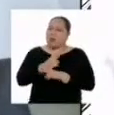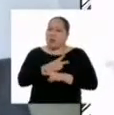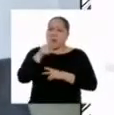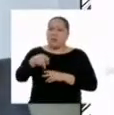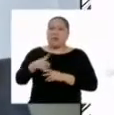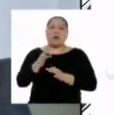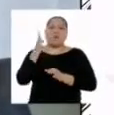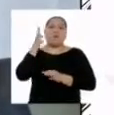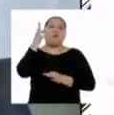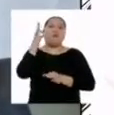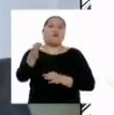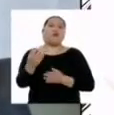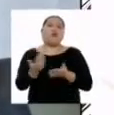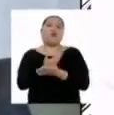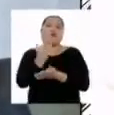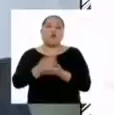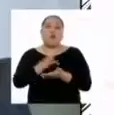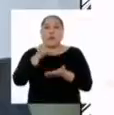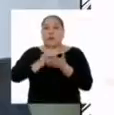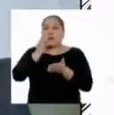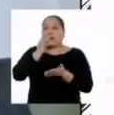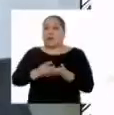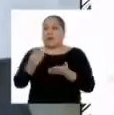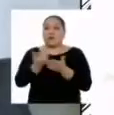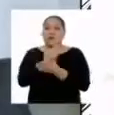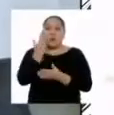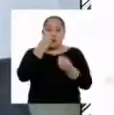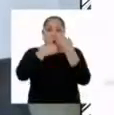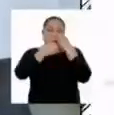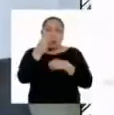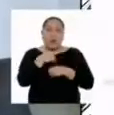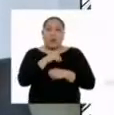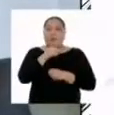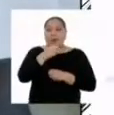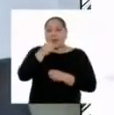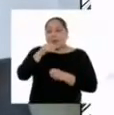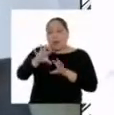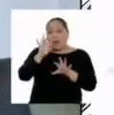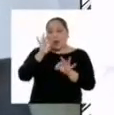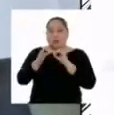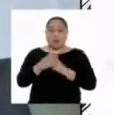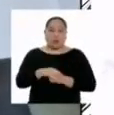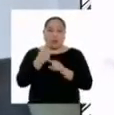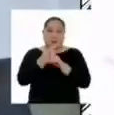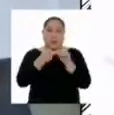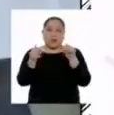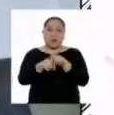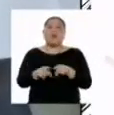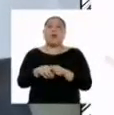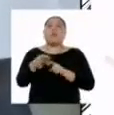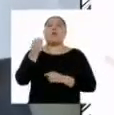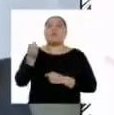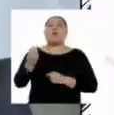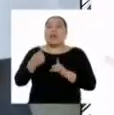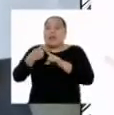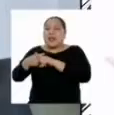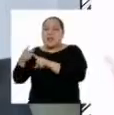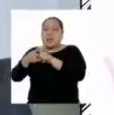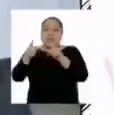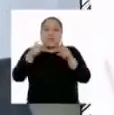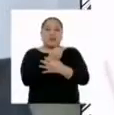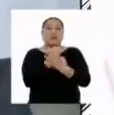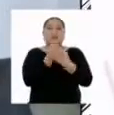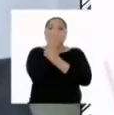beneficios futuros con nuevas medicinas o alimentos que aún estamos por descubrir. Pero también porque la diversidad de flora